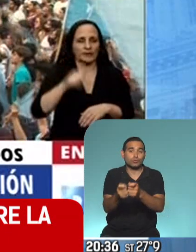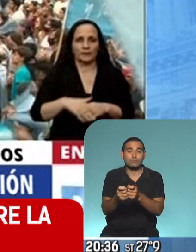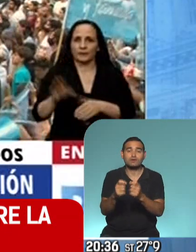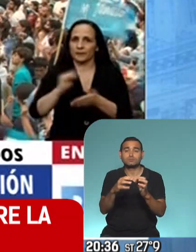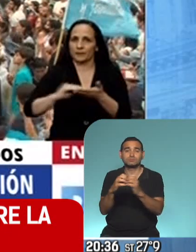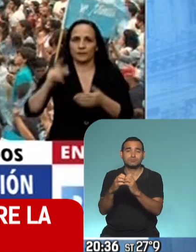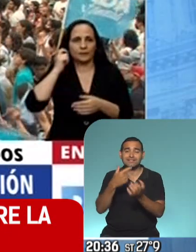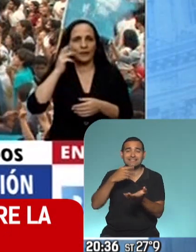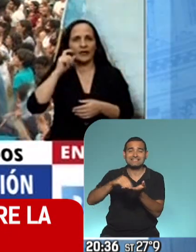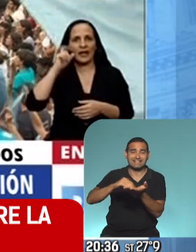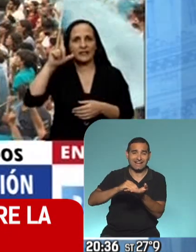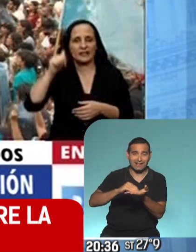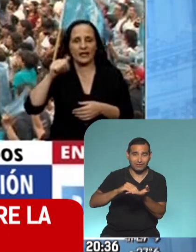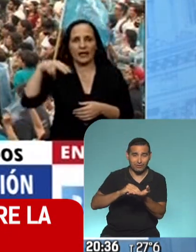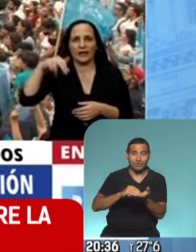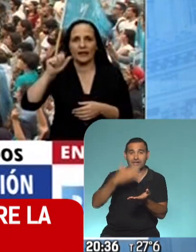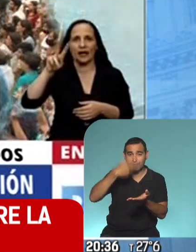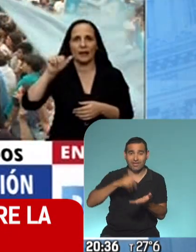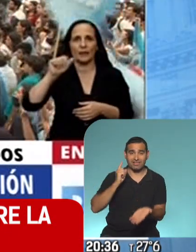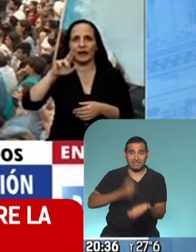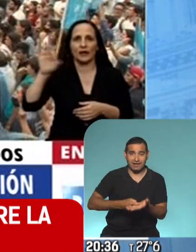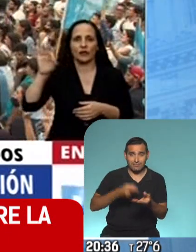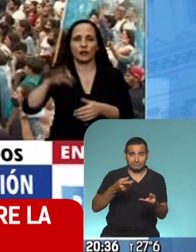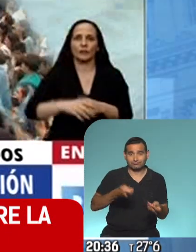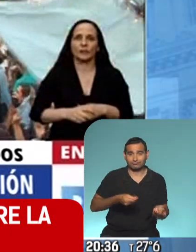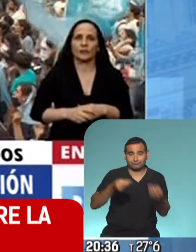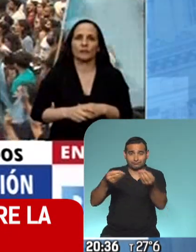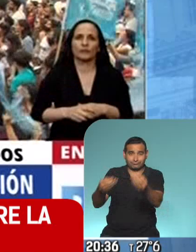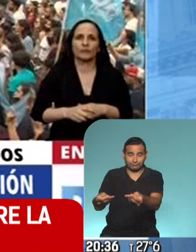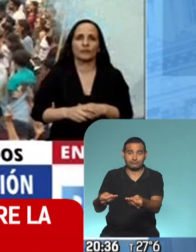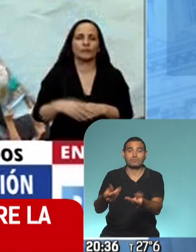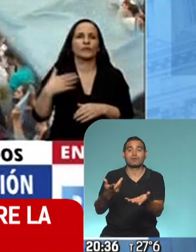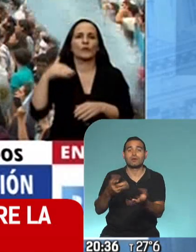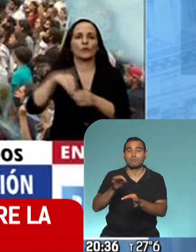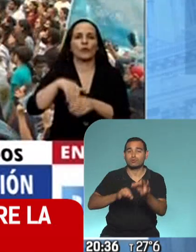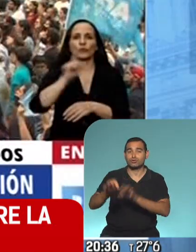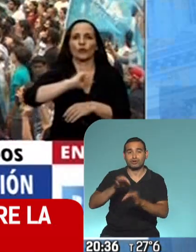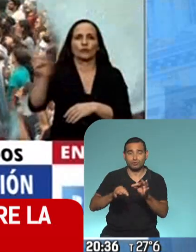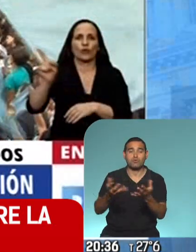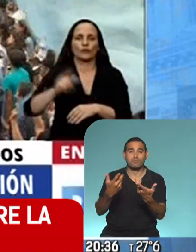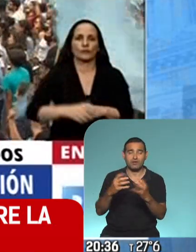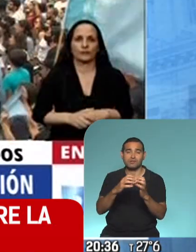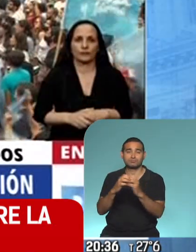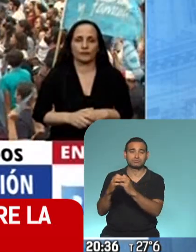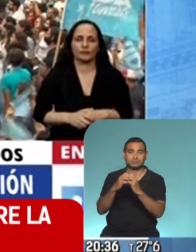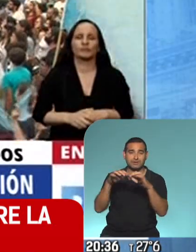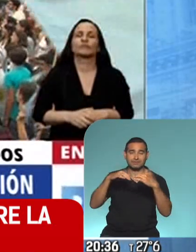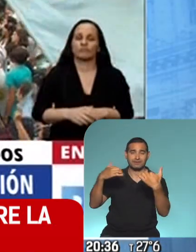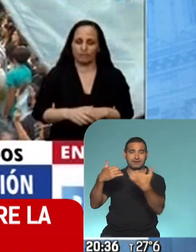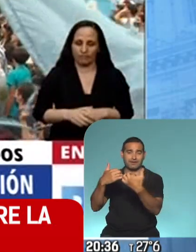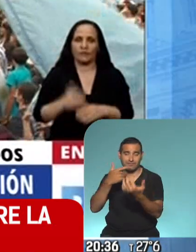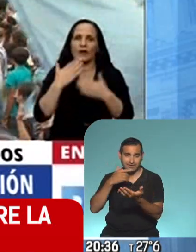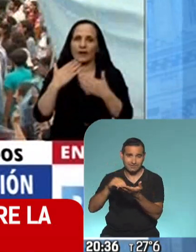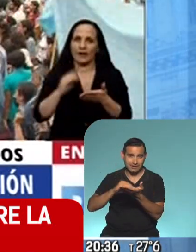discutan los senadores y para pasar el dictamen a la firma, lo que dejará el proyecto en condiciones de ser llevado al recinto